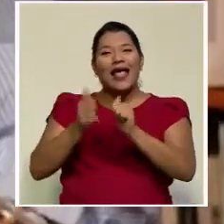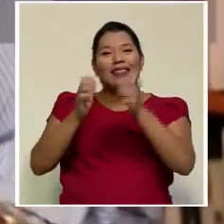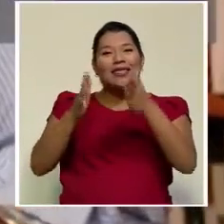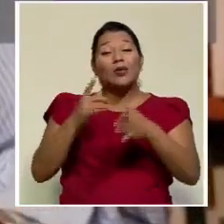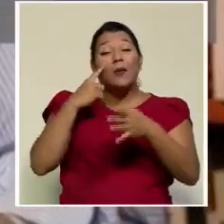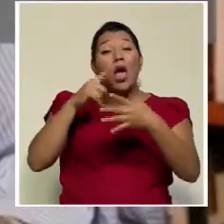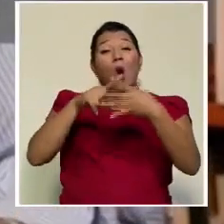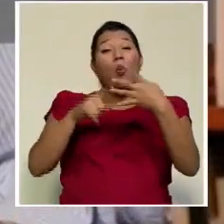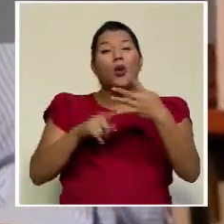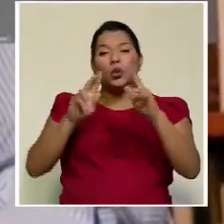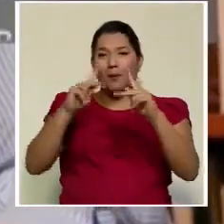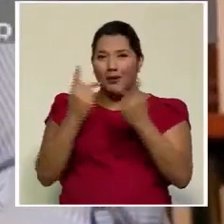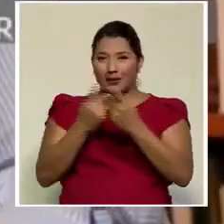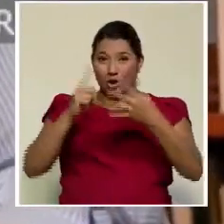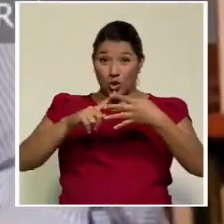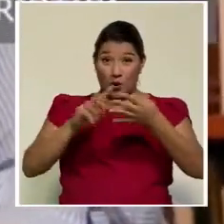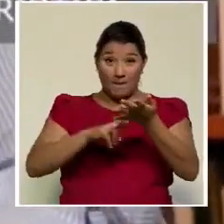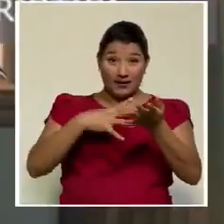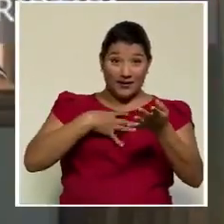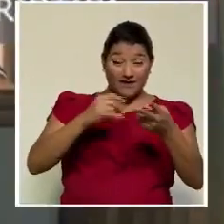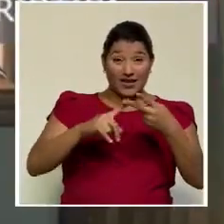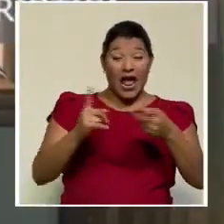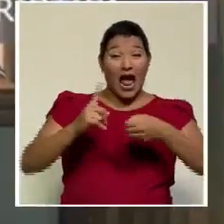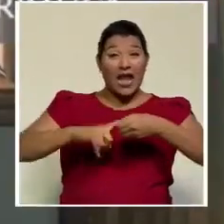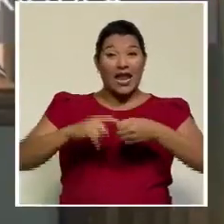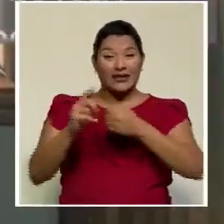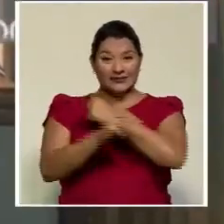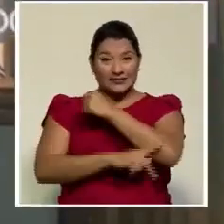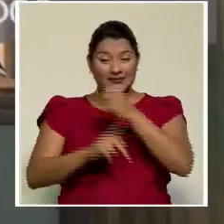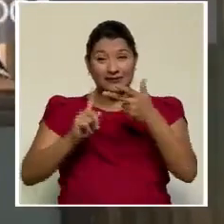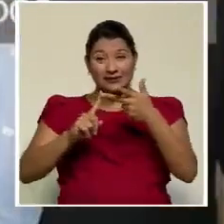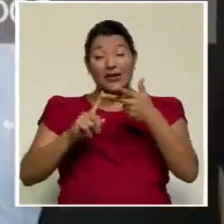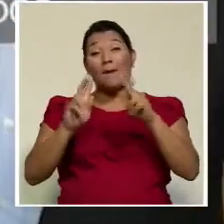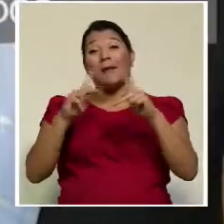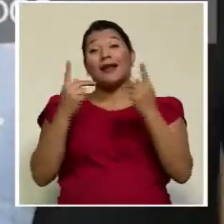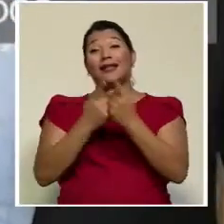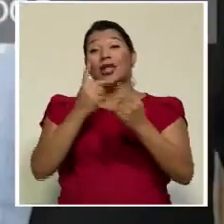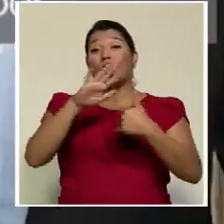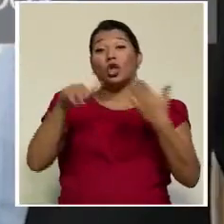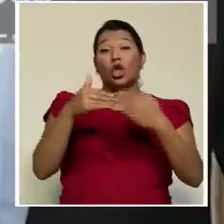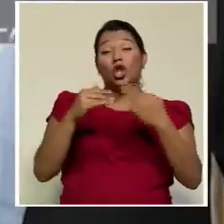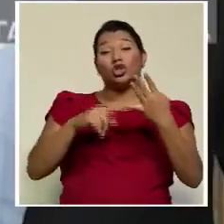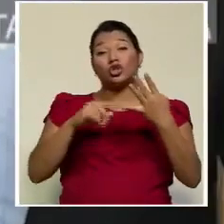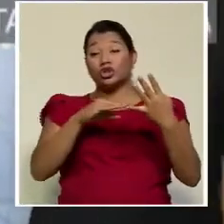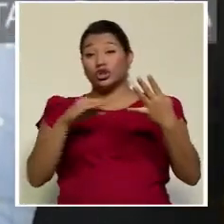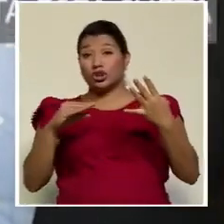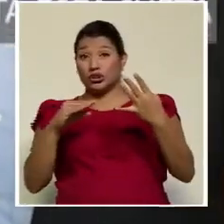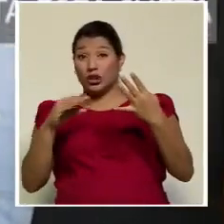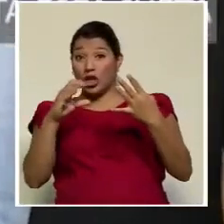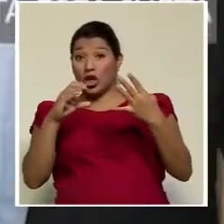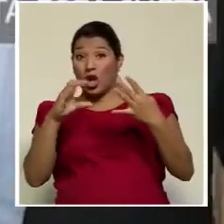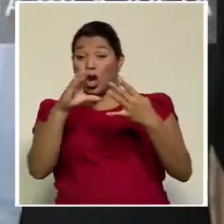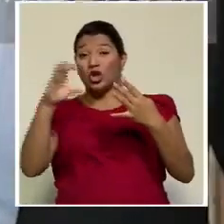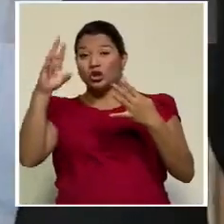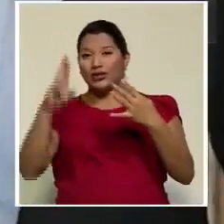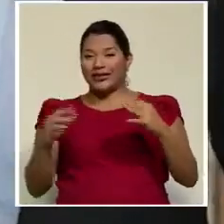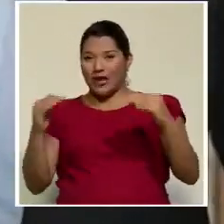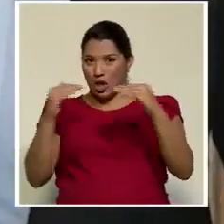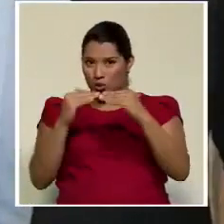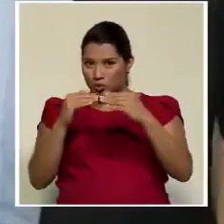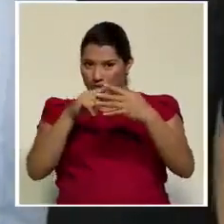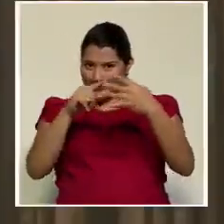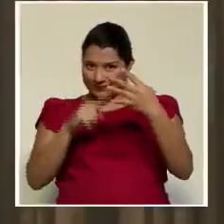Liberación Nacional, Alianza Patriótica, Partido Todos y hoy por Costa Rica Justa.